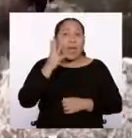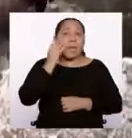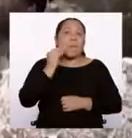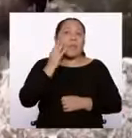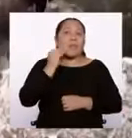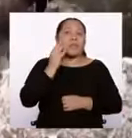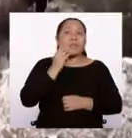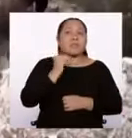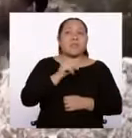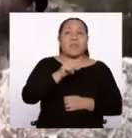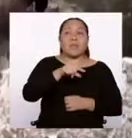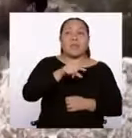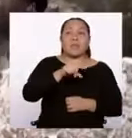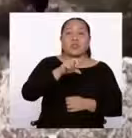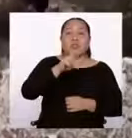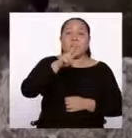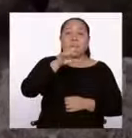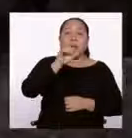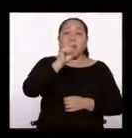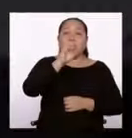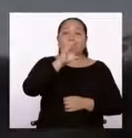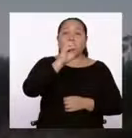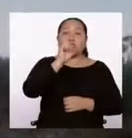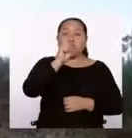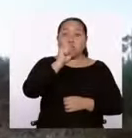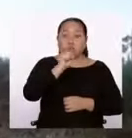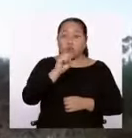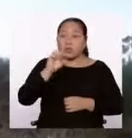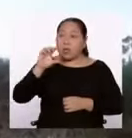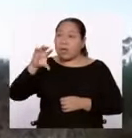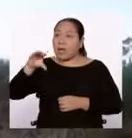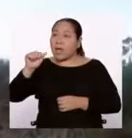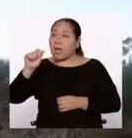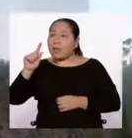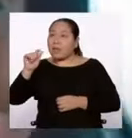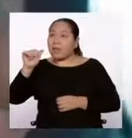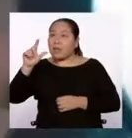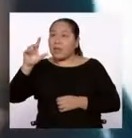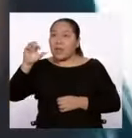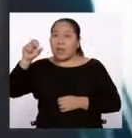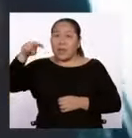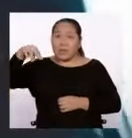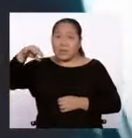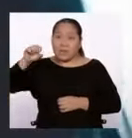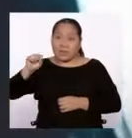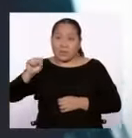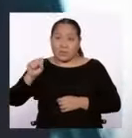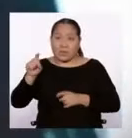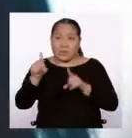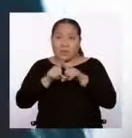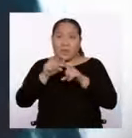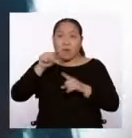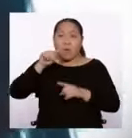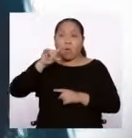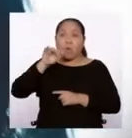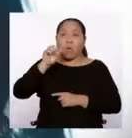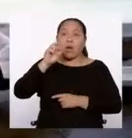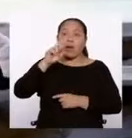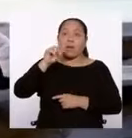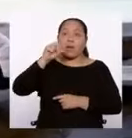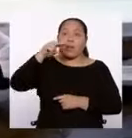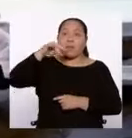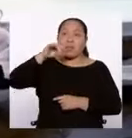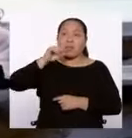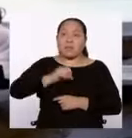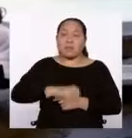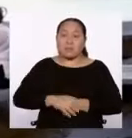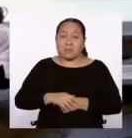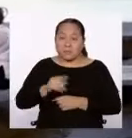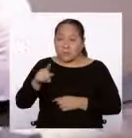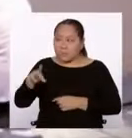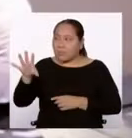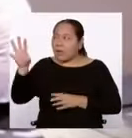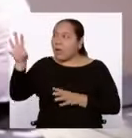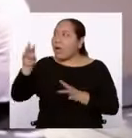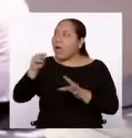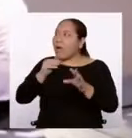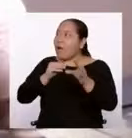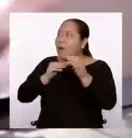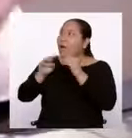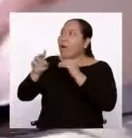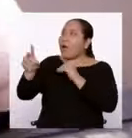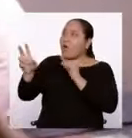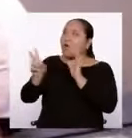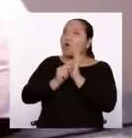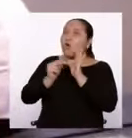guaraníes ha sido recogida por los pueblos indígenas de América para convertir a sus lenguas originarias